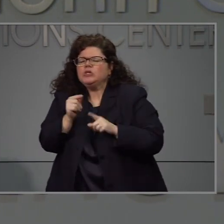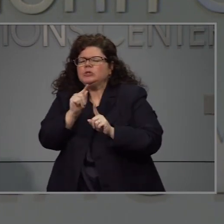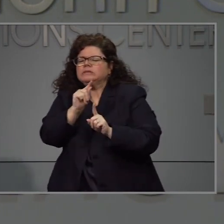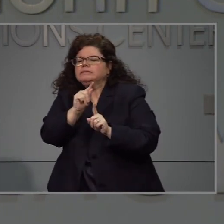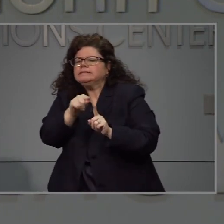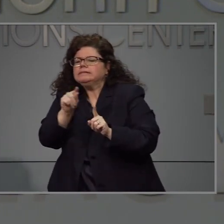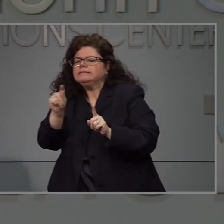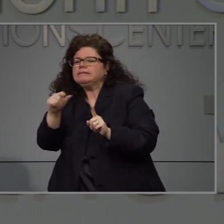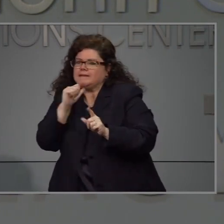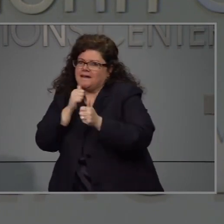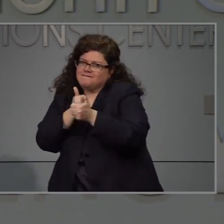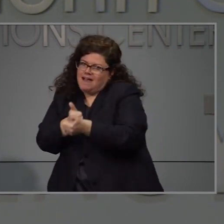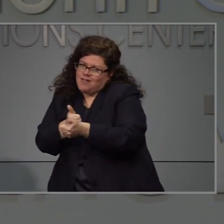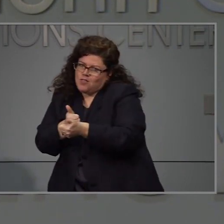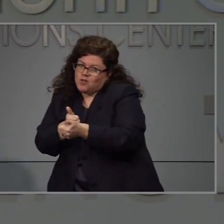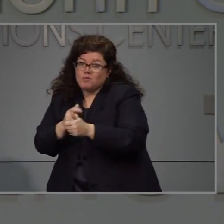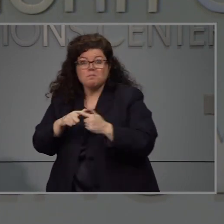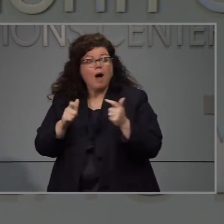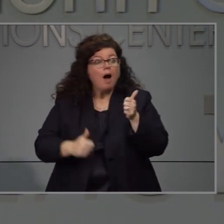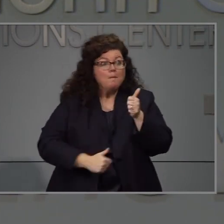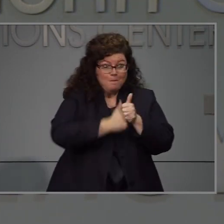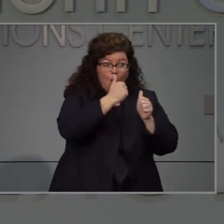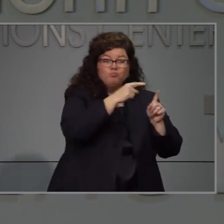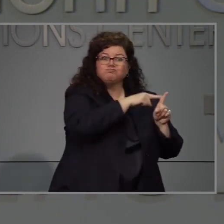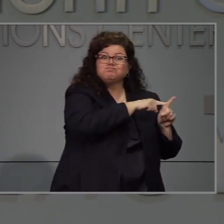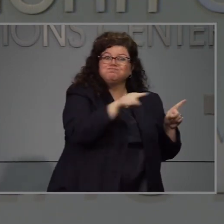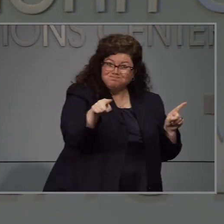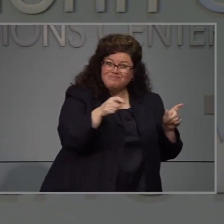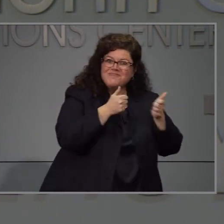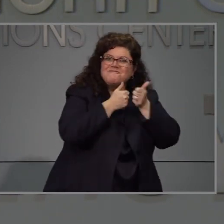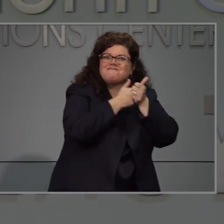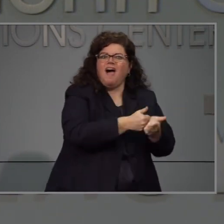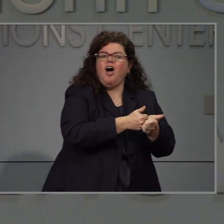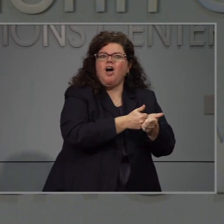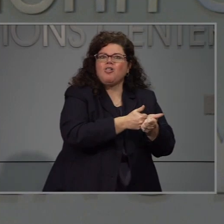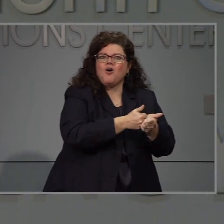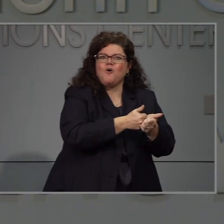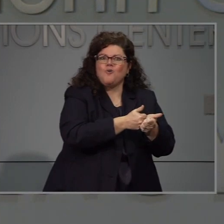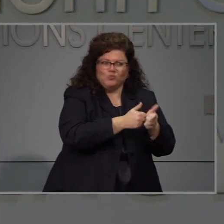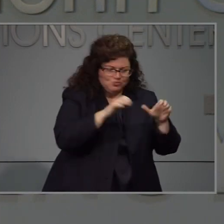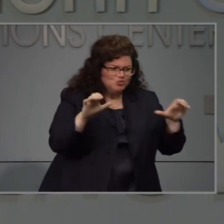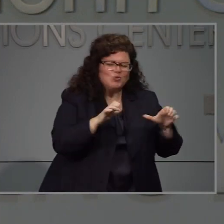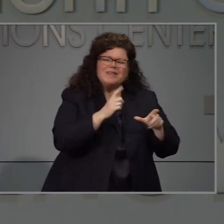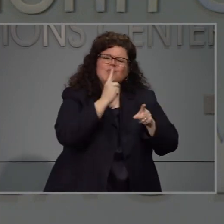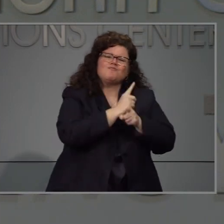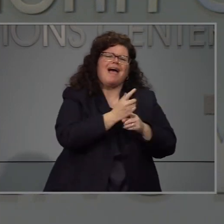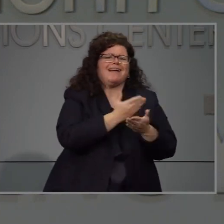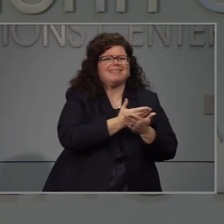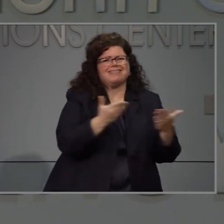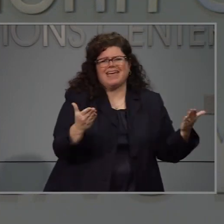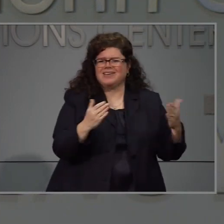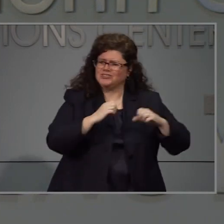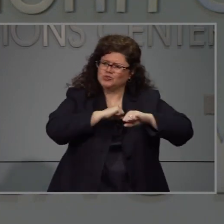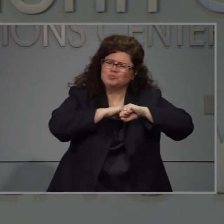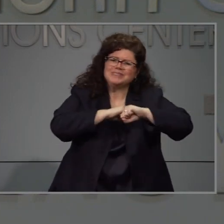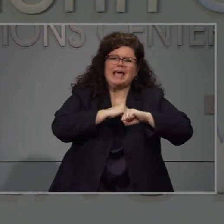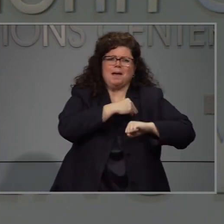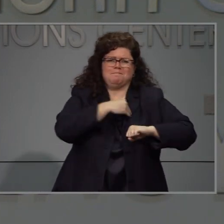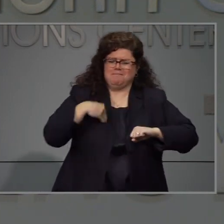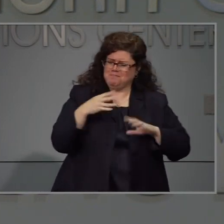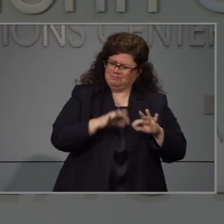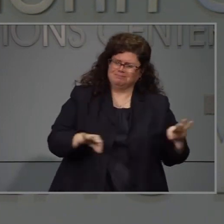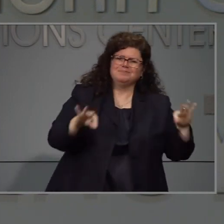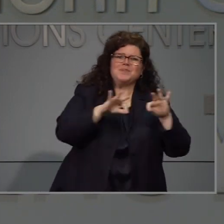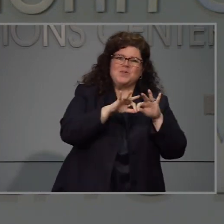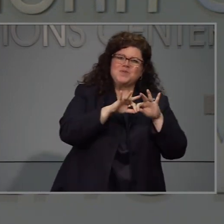están haciendo, pero la gran mayoría estas en las diferentes congregaciones en el estado están haciendo las